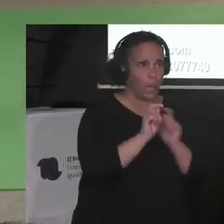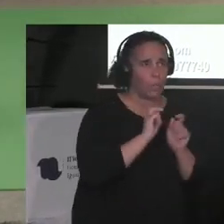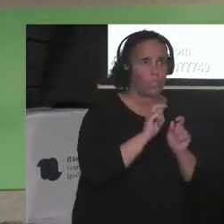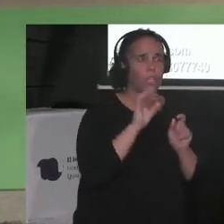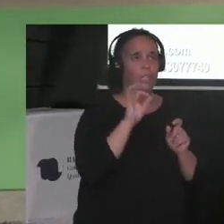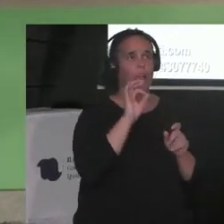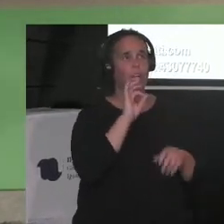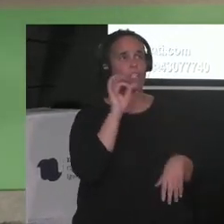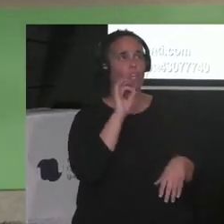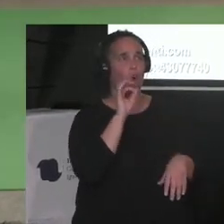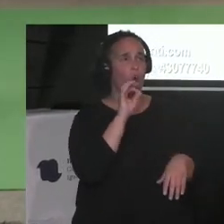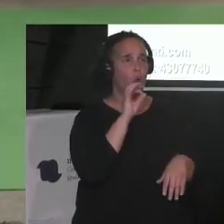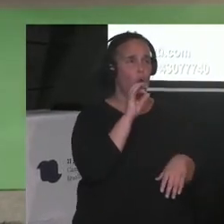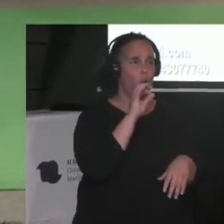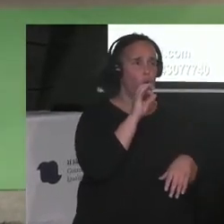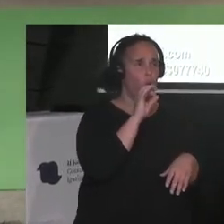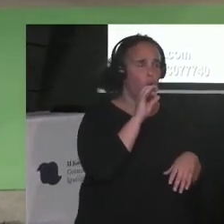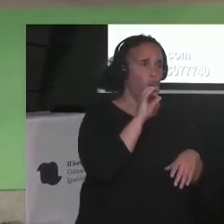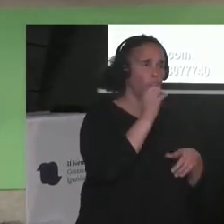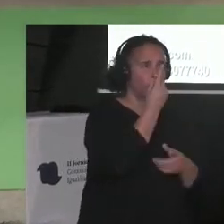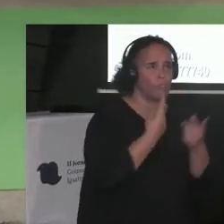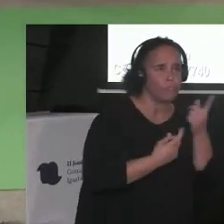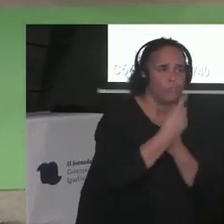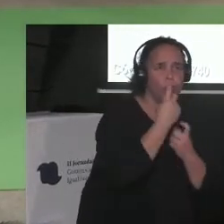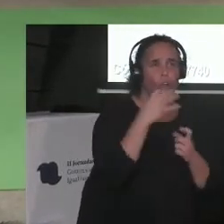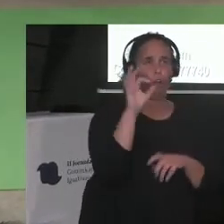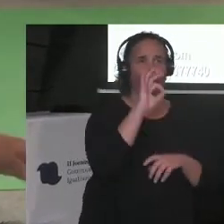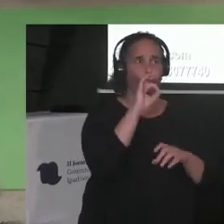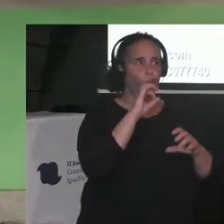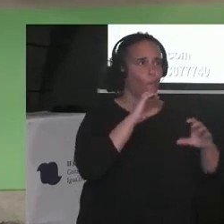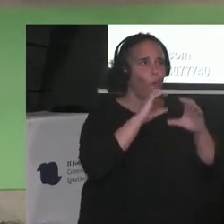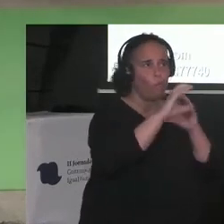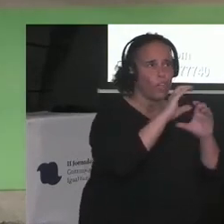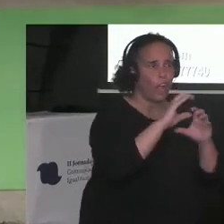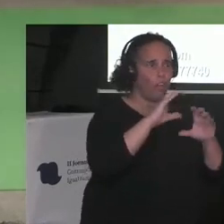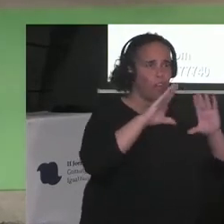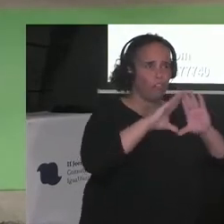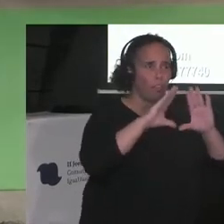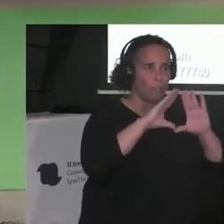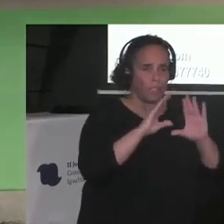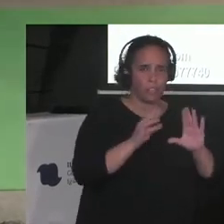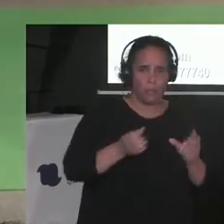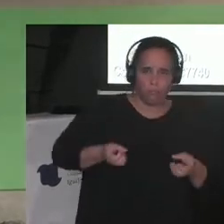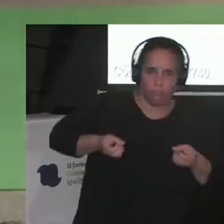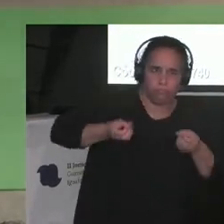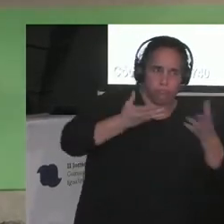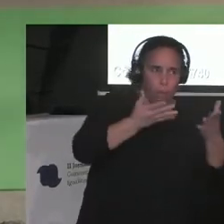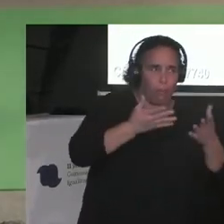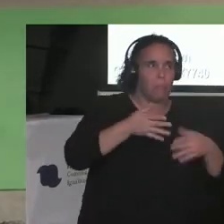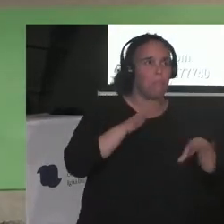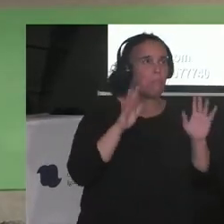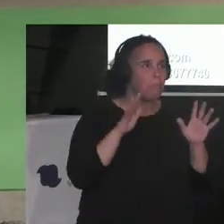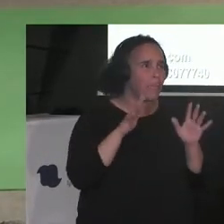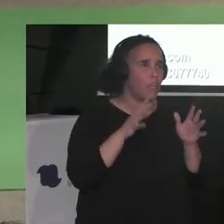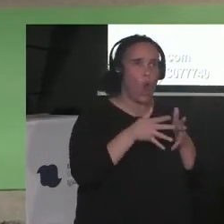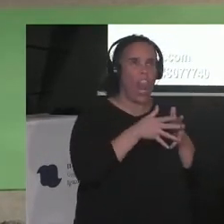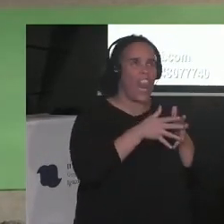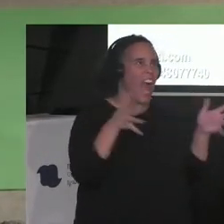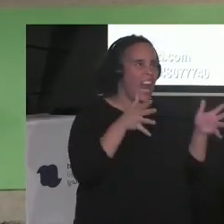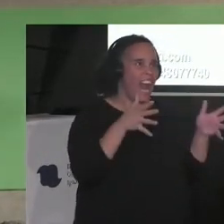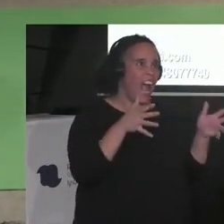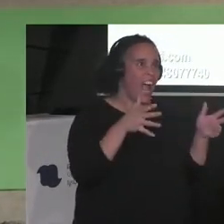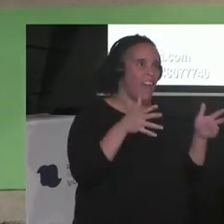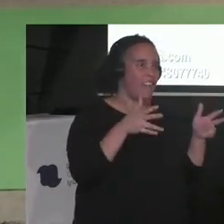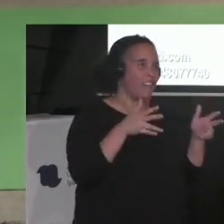comunicadoras feministas. Pero la gran guerra se lo comió todo, lo ocupó todo y se